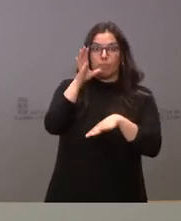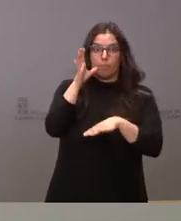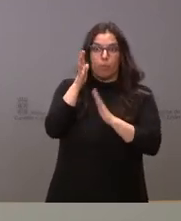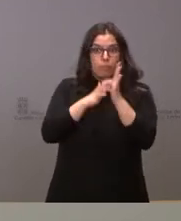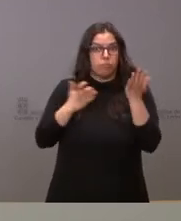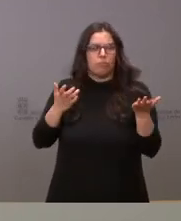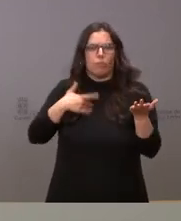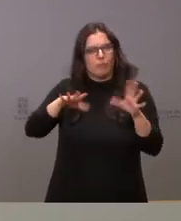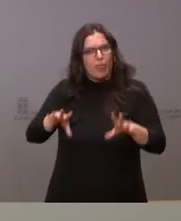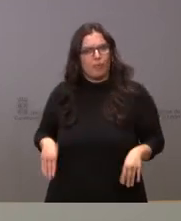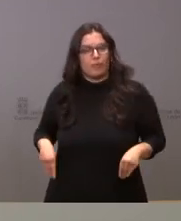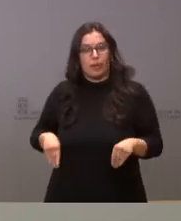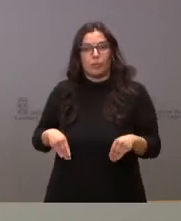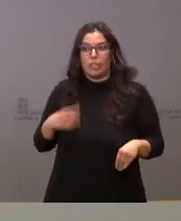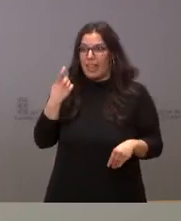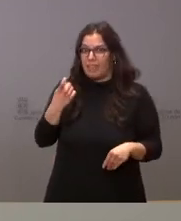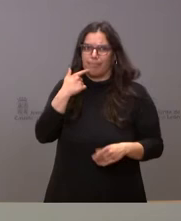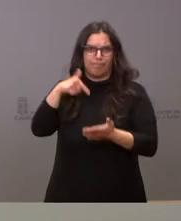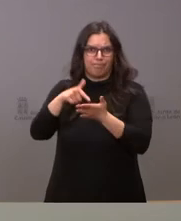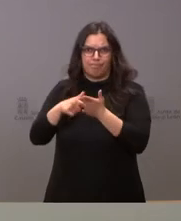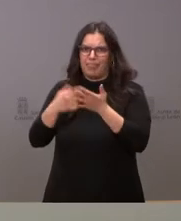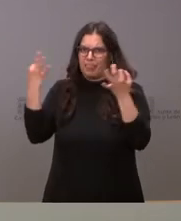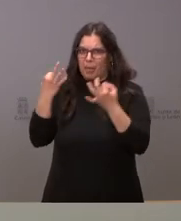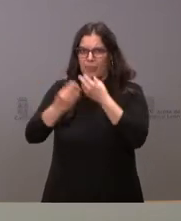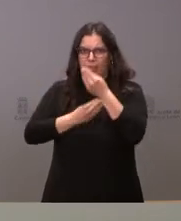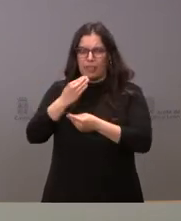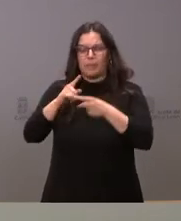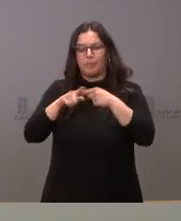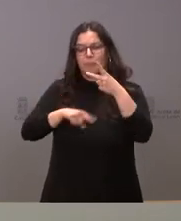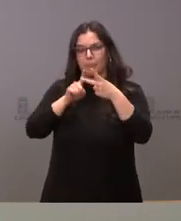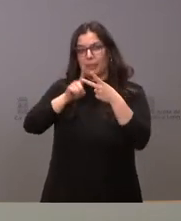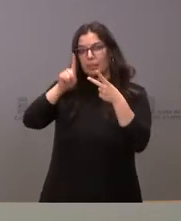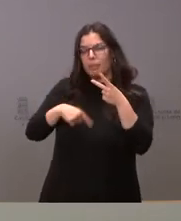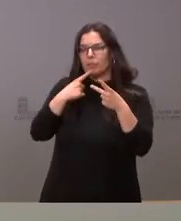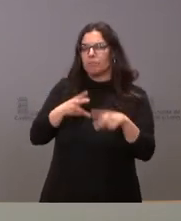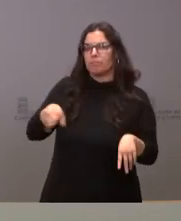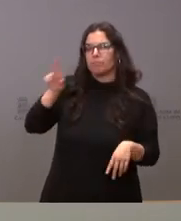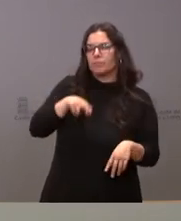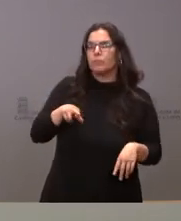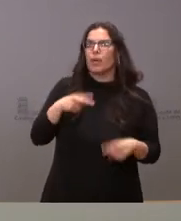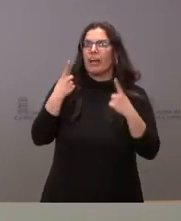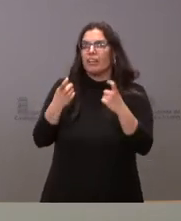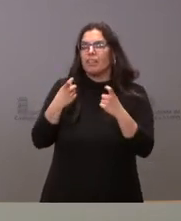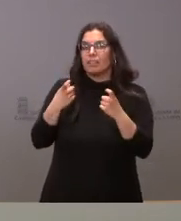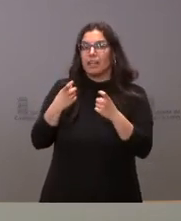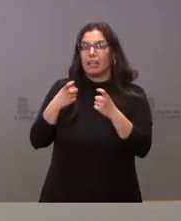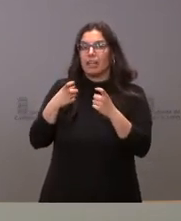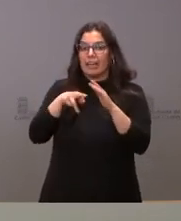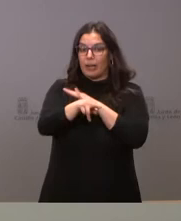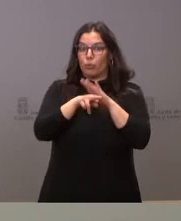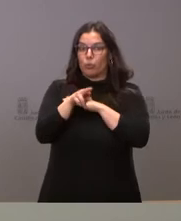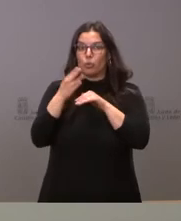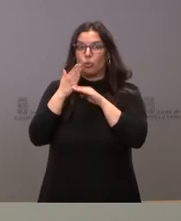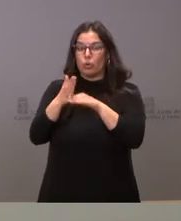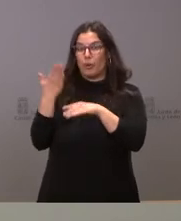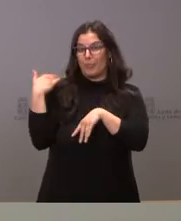de impuestos que tan necesaria es y que seguimos reclamando. Asimismo, seguimos insistiendo en la necesidad de que los recursos sobrantes de